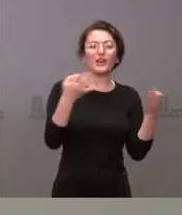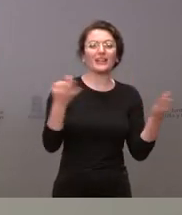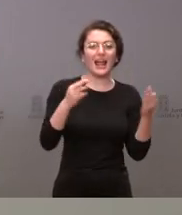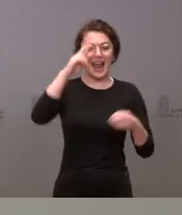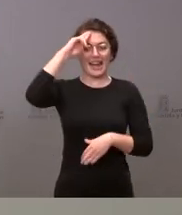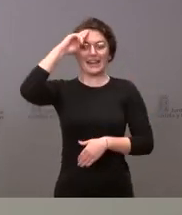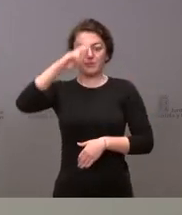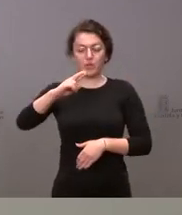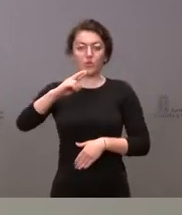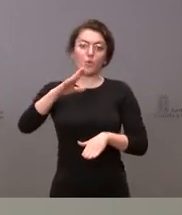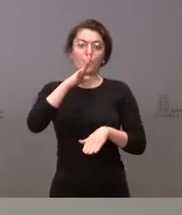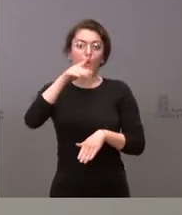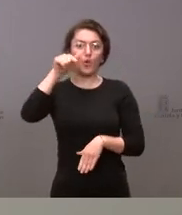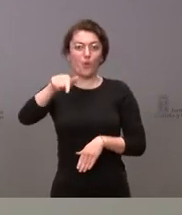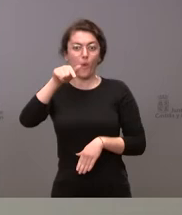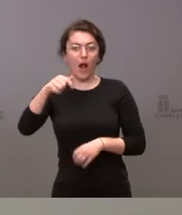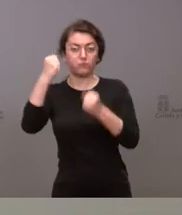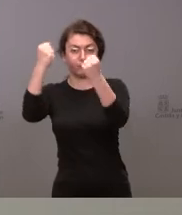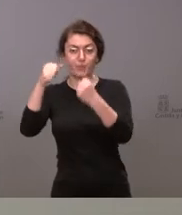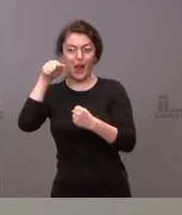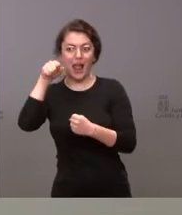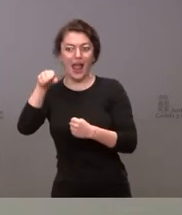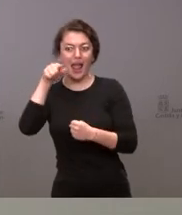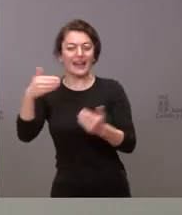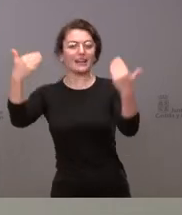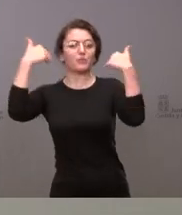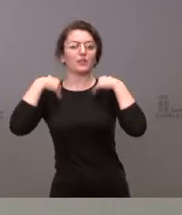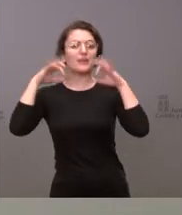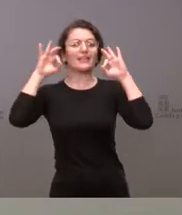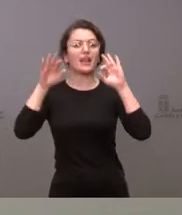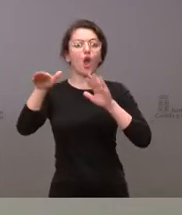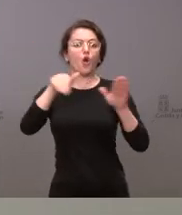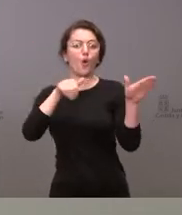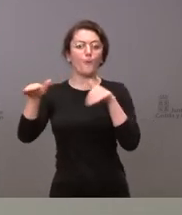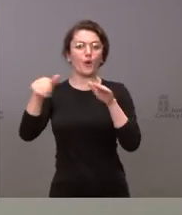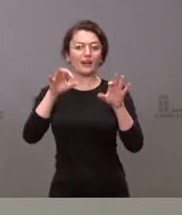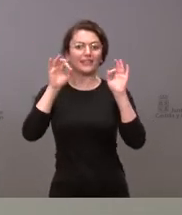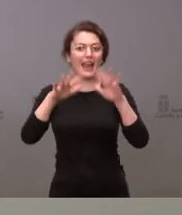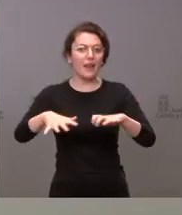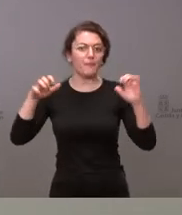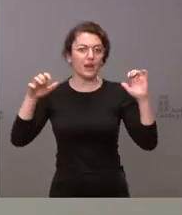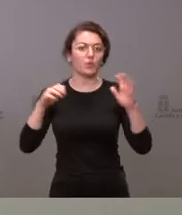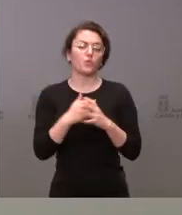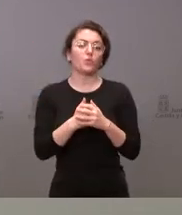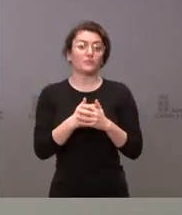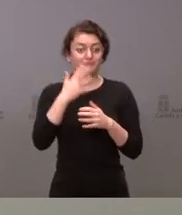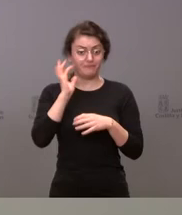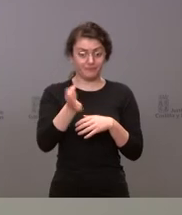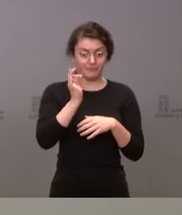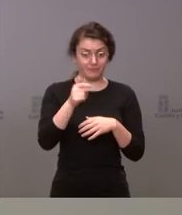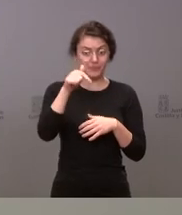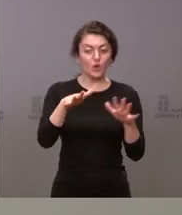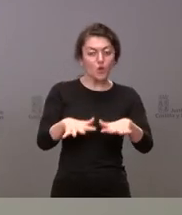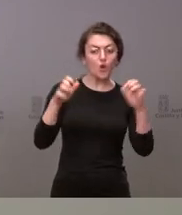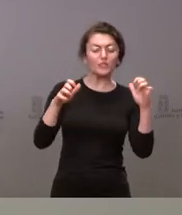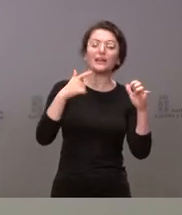órgano que tiene la competencia para convocar el Pleno Naturalmente las Cortes de Castellón están para controlar